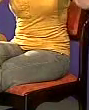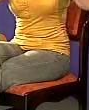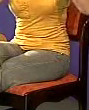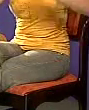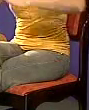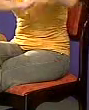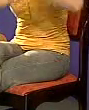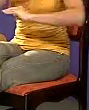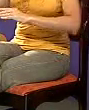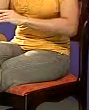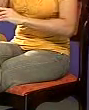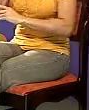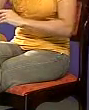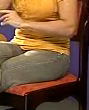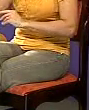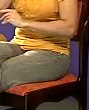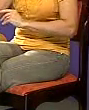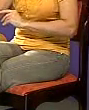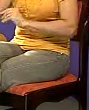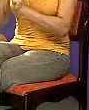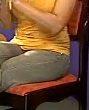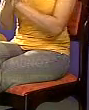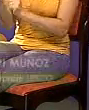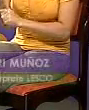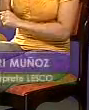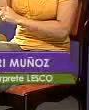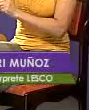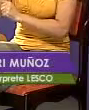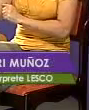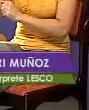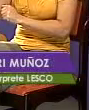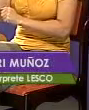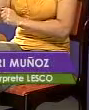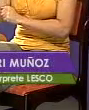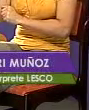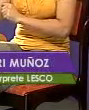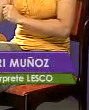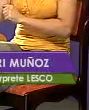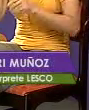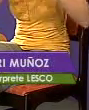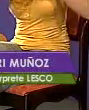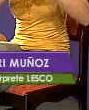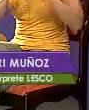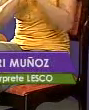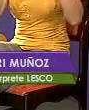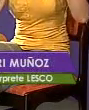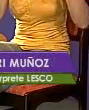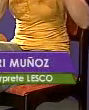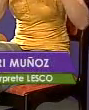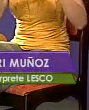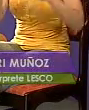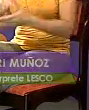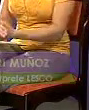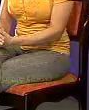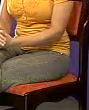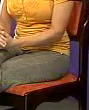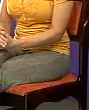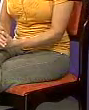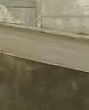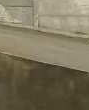temática de discapacidad y adulto mayor. Les acompañamos Yuri Muñoz y Jaqueline Solano. Damos inicio con nuestros titulares.